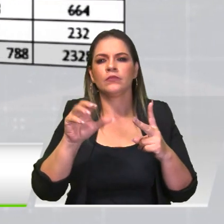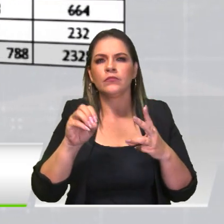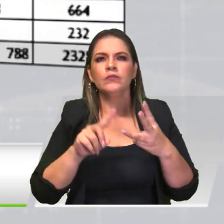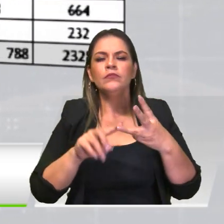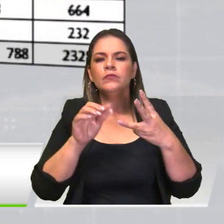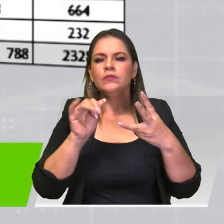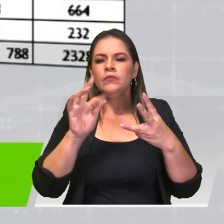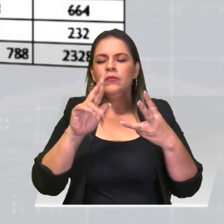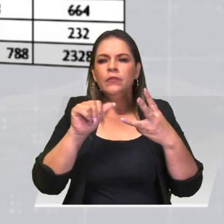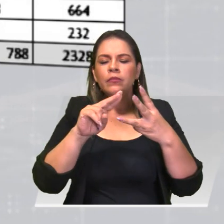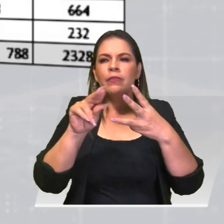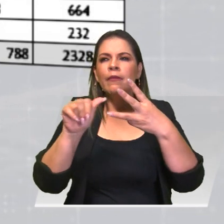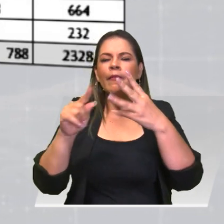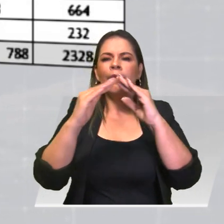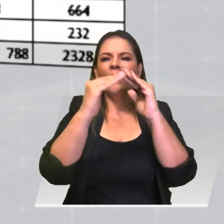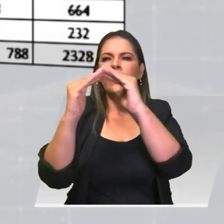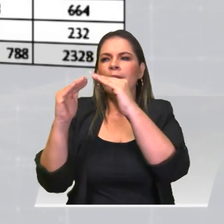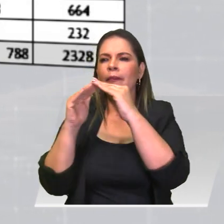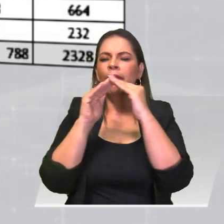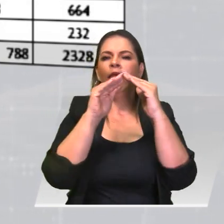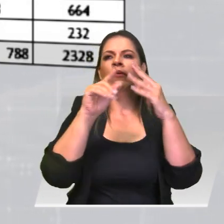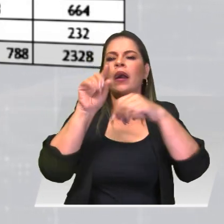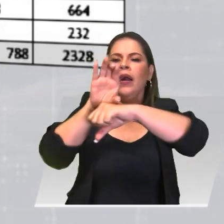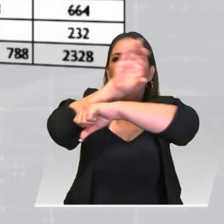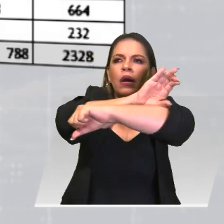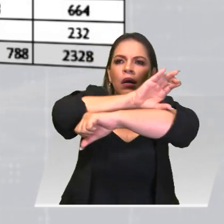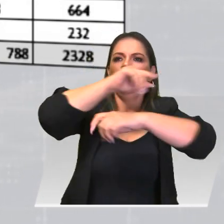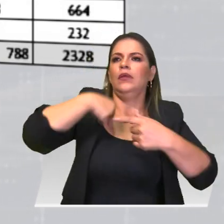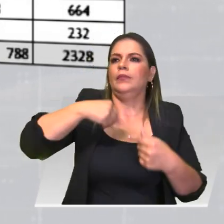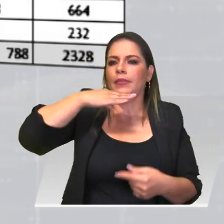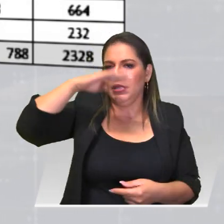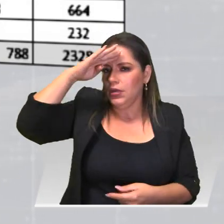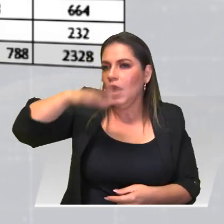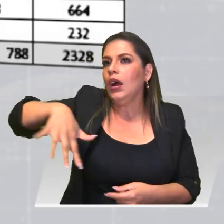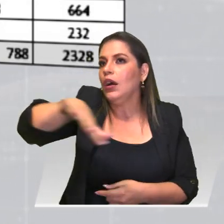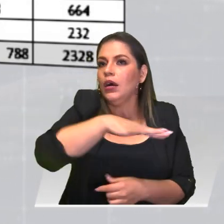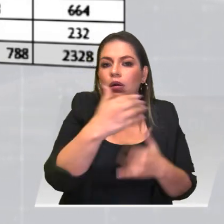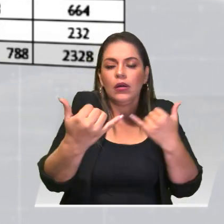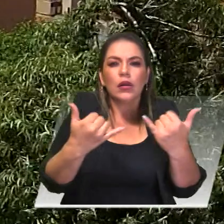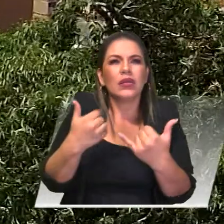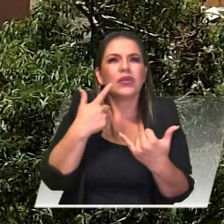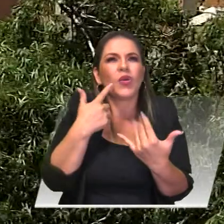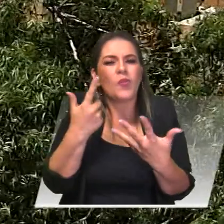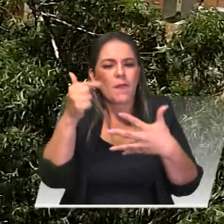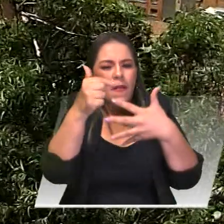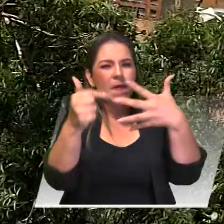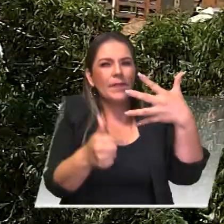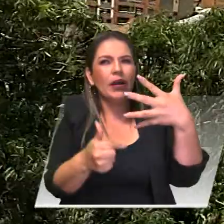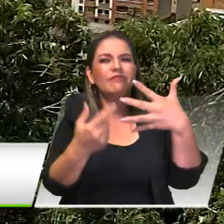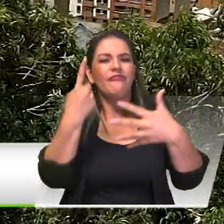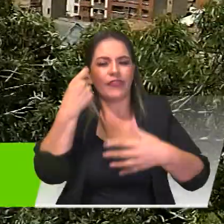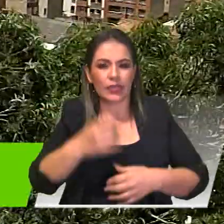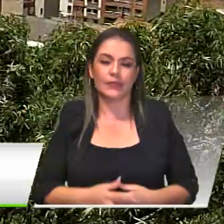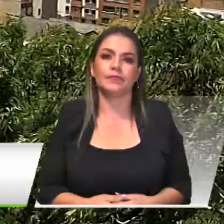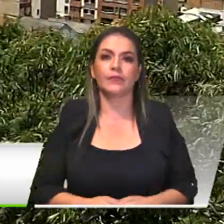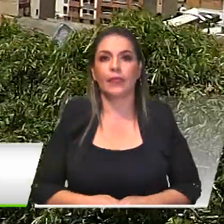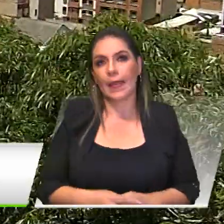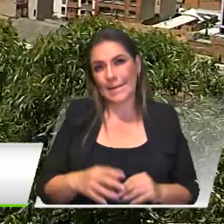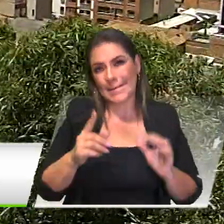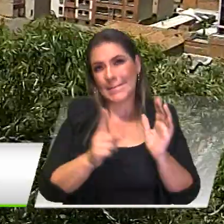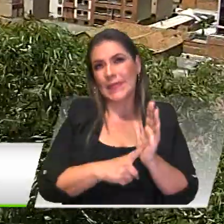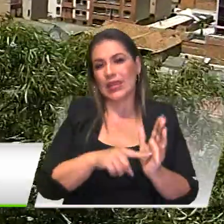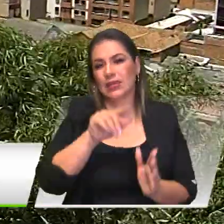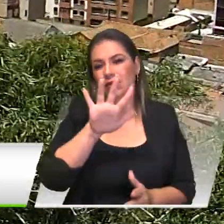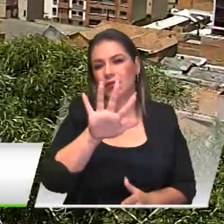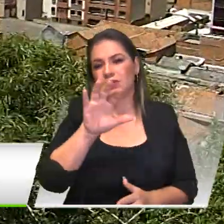Cáceres, Caucasia y Medellín, donde según los defensores de derechos humanos hay un subregistro, pues aseguran que 1.508